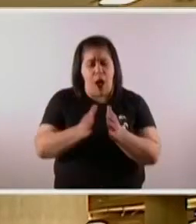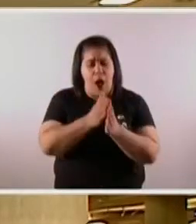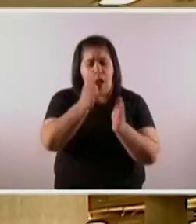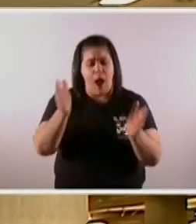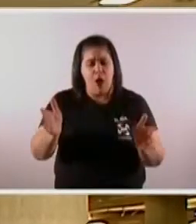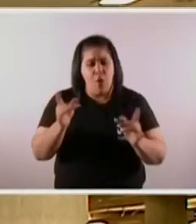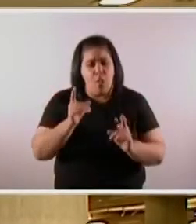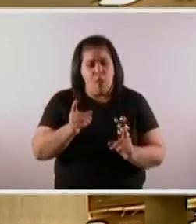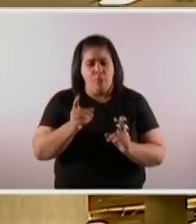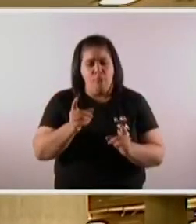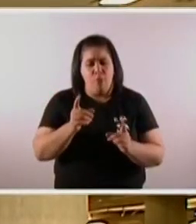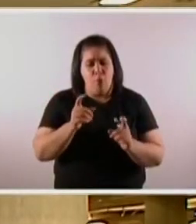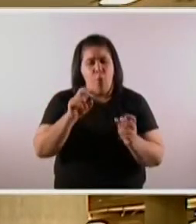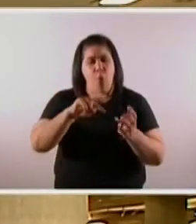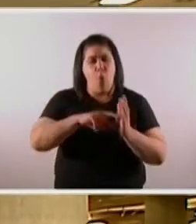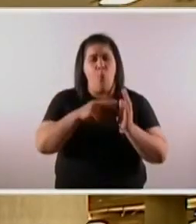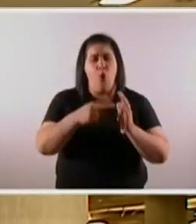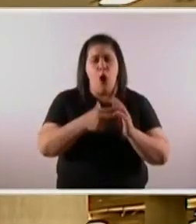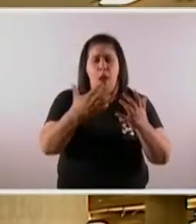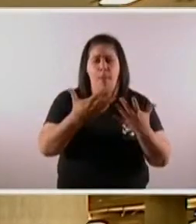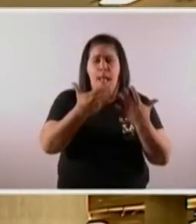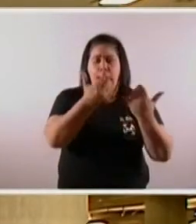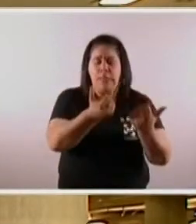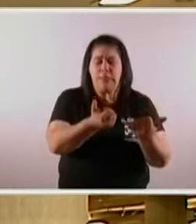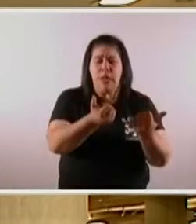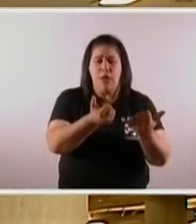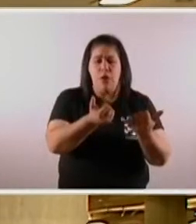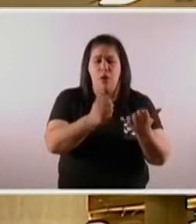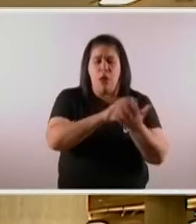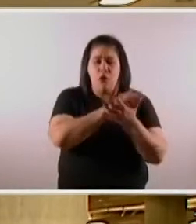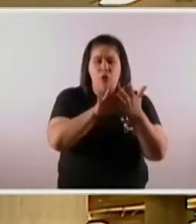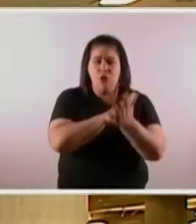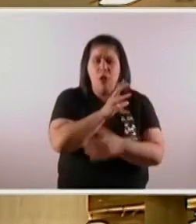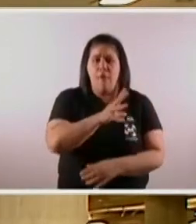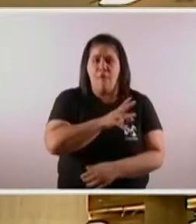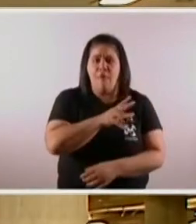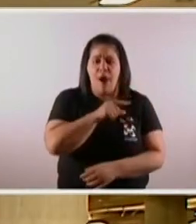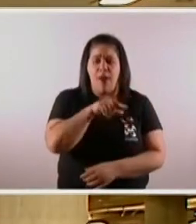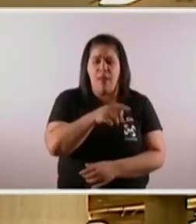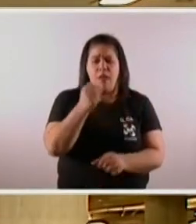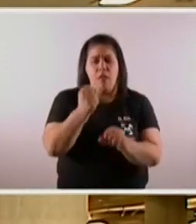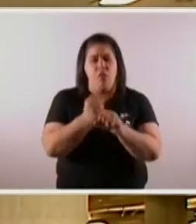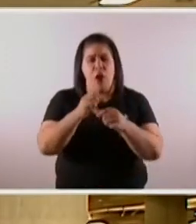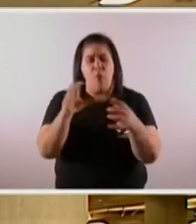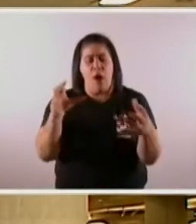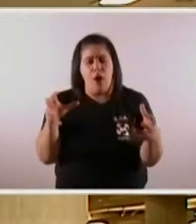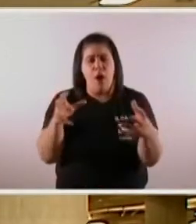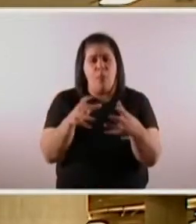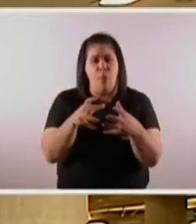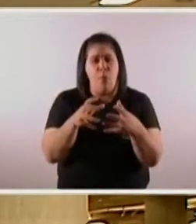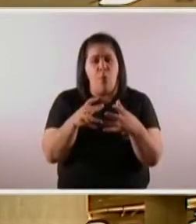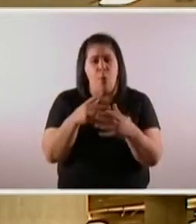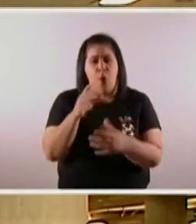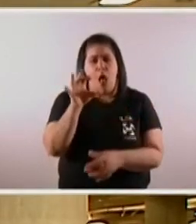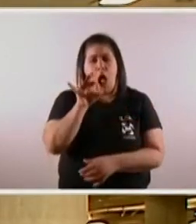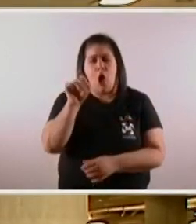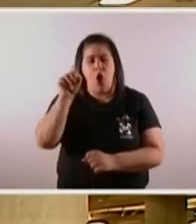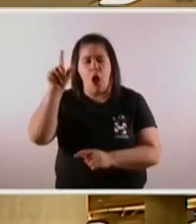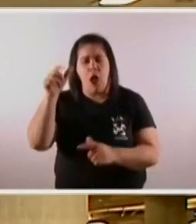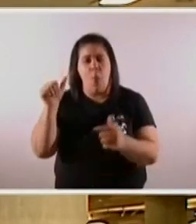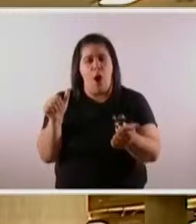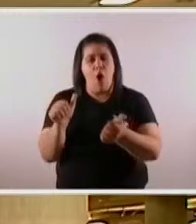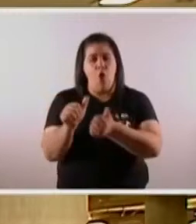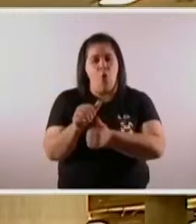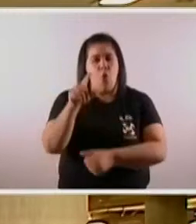pandemia, con un problema sanitario que todavía no está solucionado. De verlo trabajando en equipo en la Quinta de Olivos, con el presidente de la